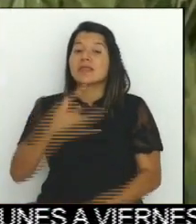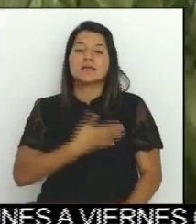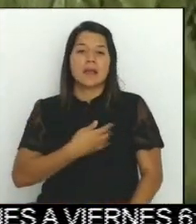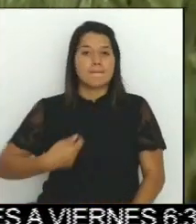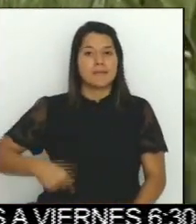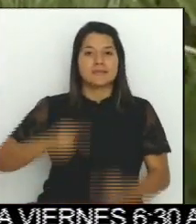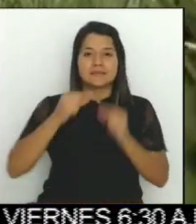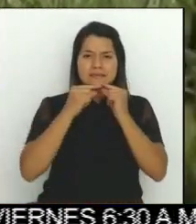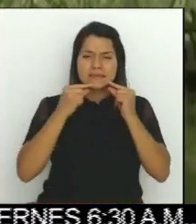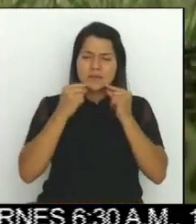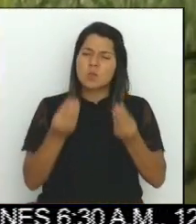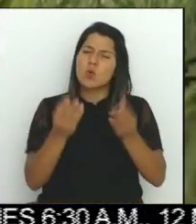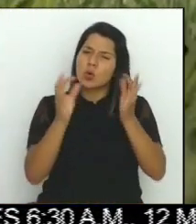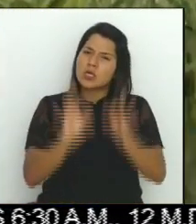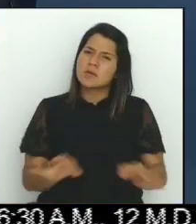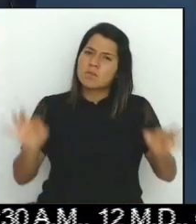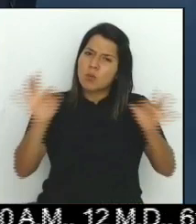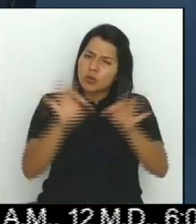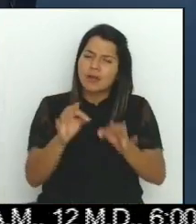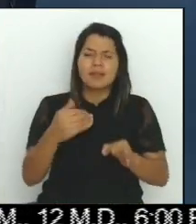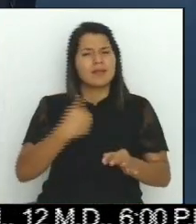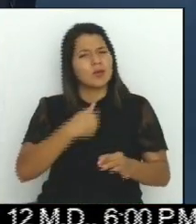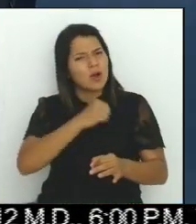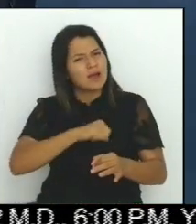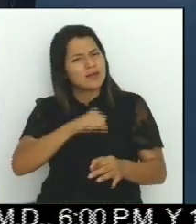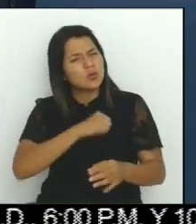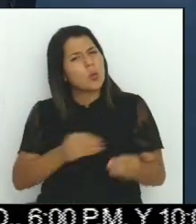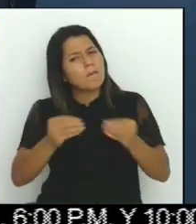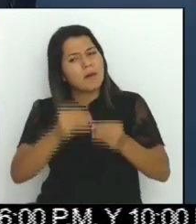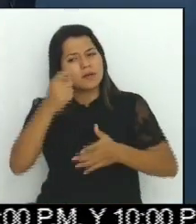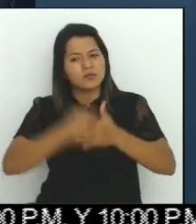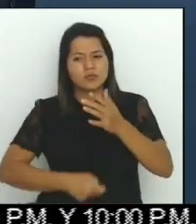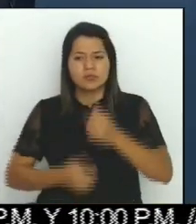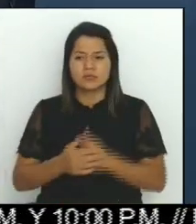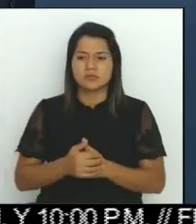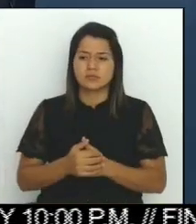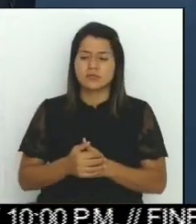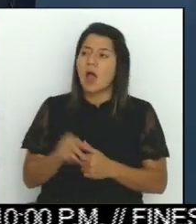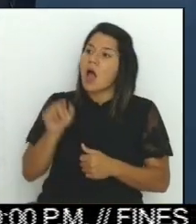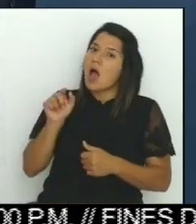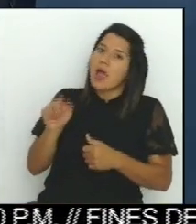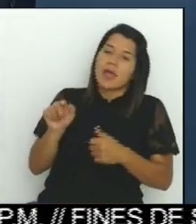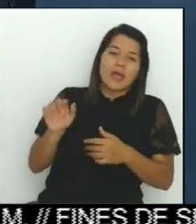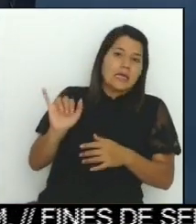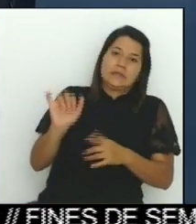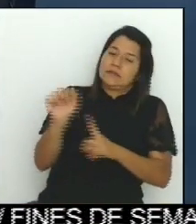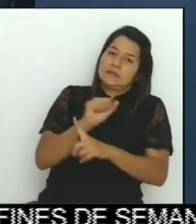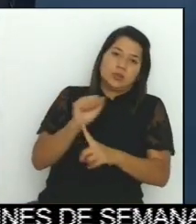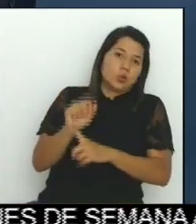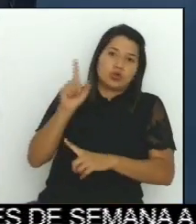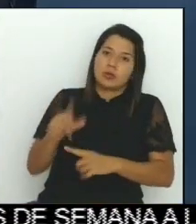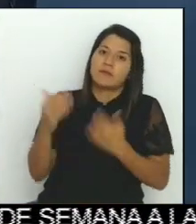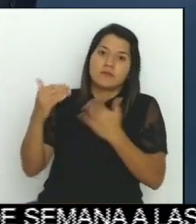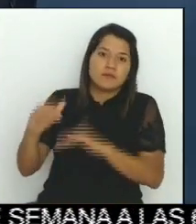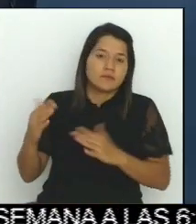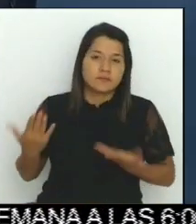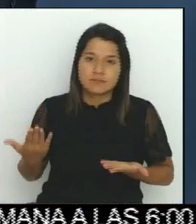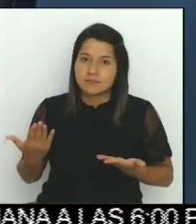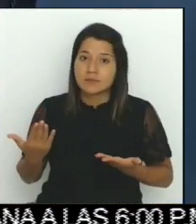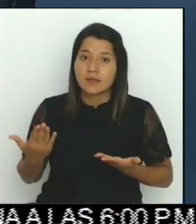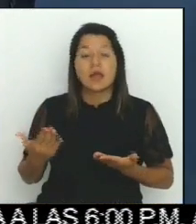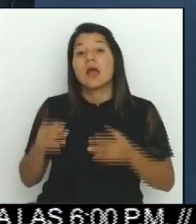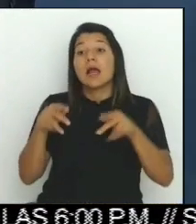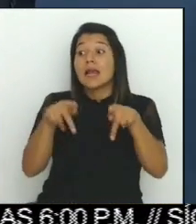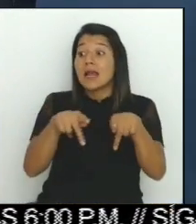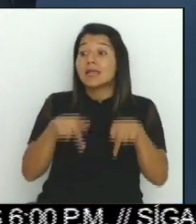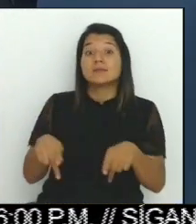ante este tipo de situaciones. A ese perro hay que ponerle dientes, a los que cuidan la salud de los costarricenses, a esos perros hay que ponerle dientes